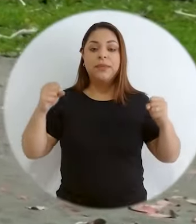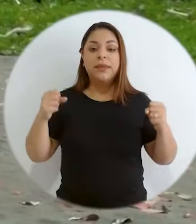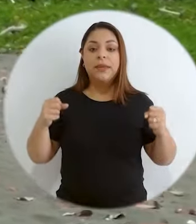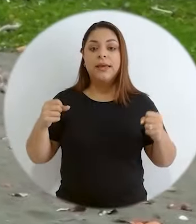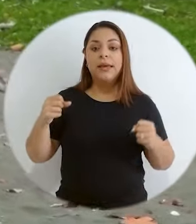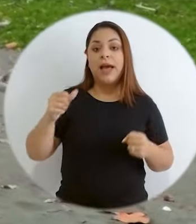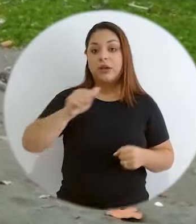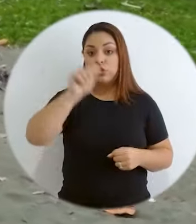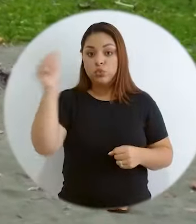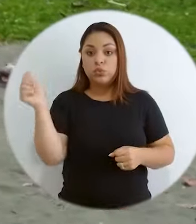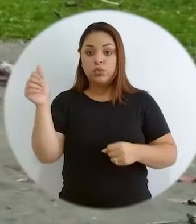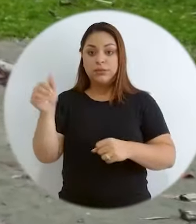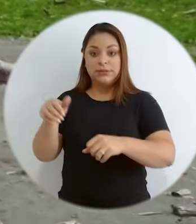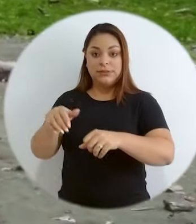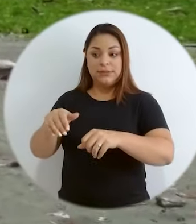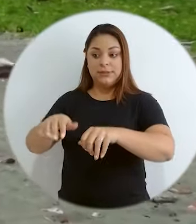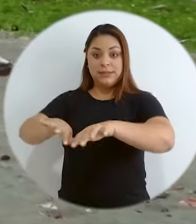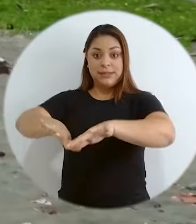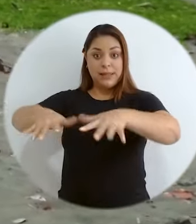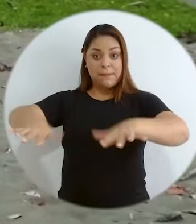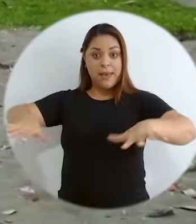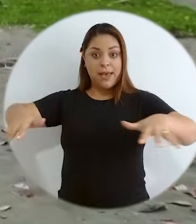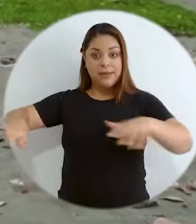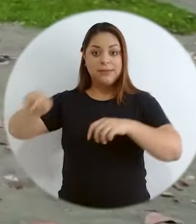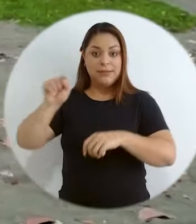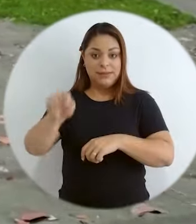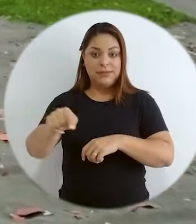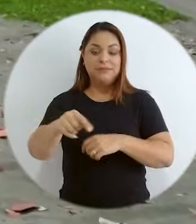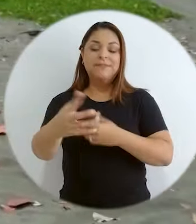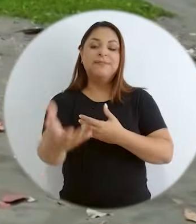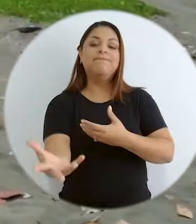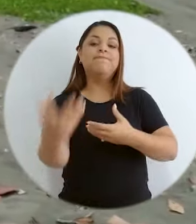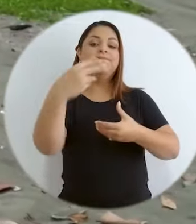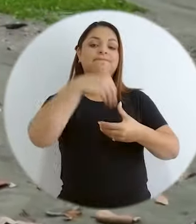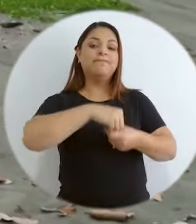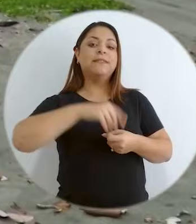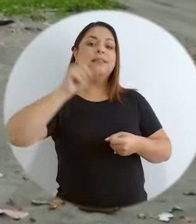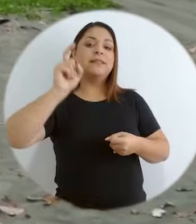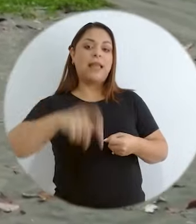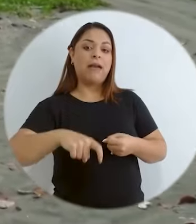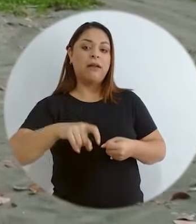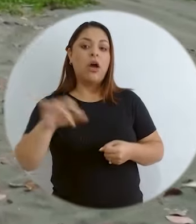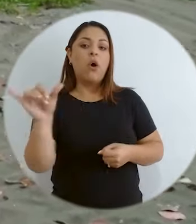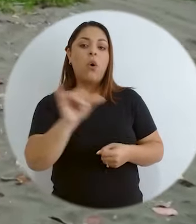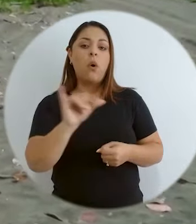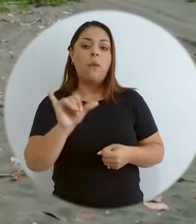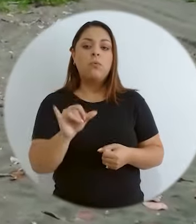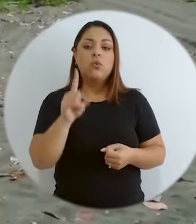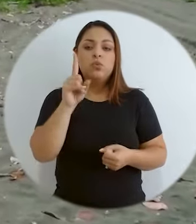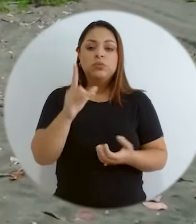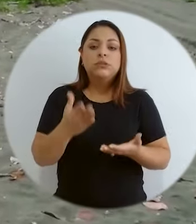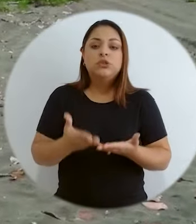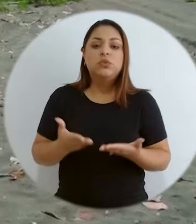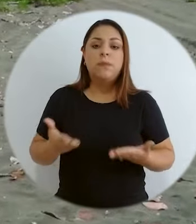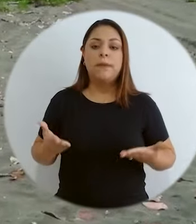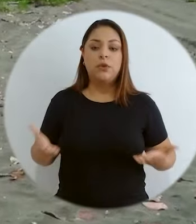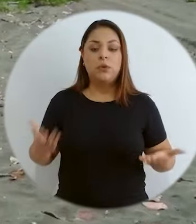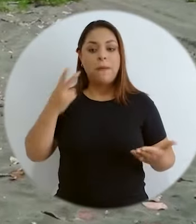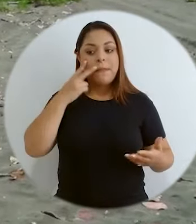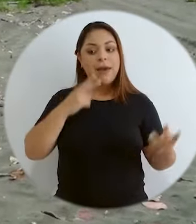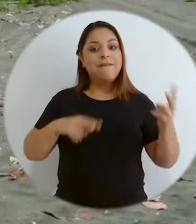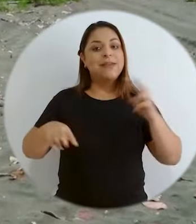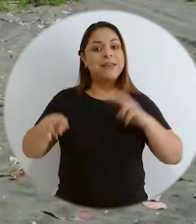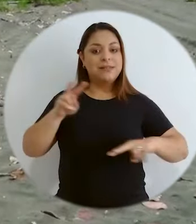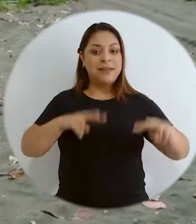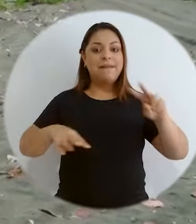pública, la diplomacia, perdón, de los mares, la diplomacia azul, se inserta como un instrumento